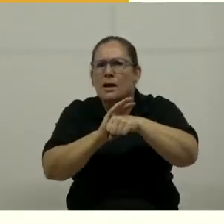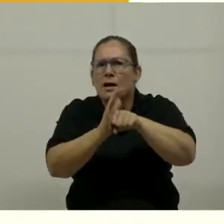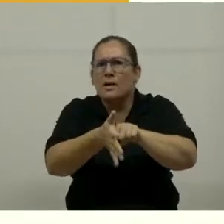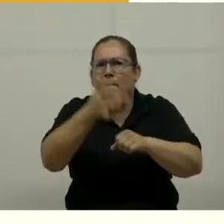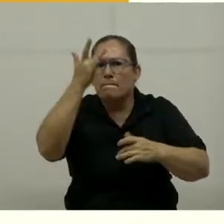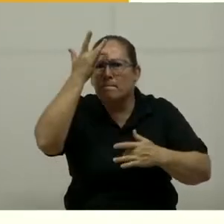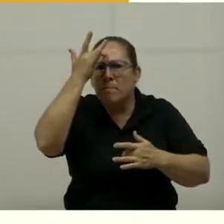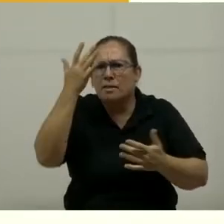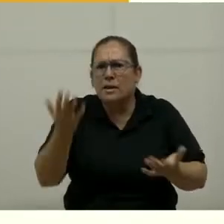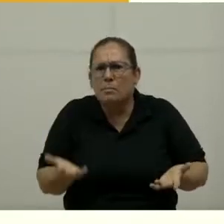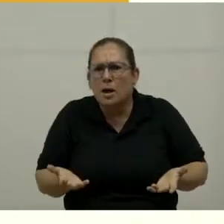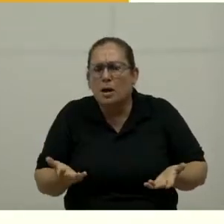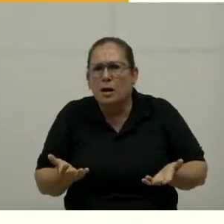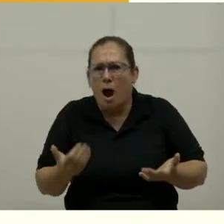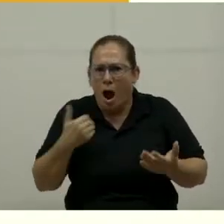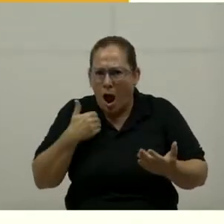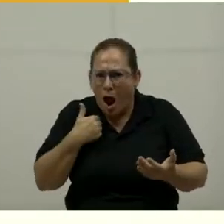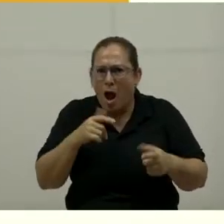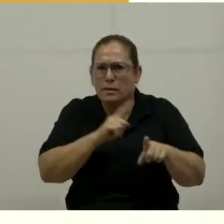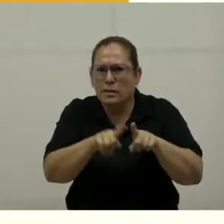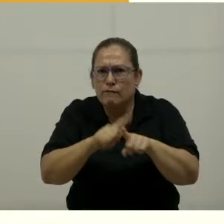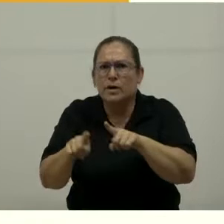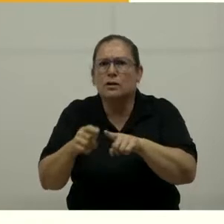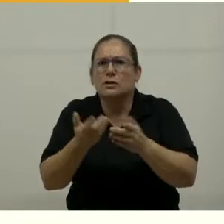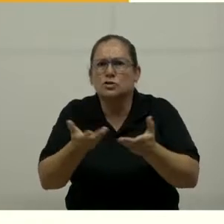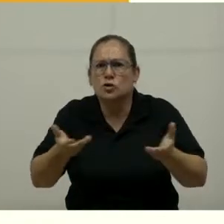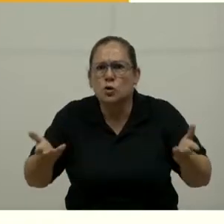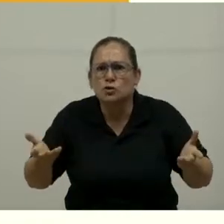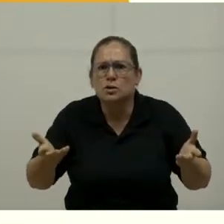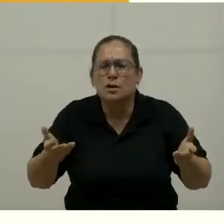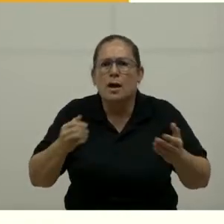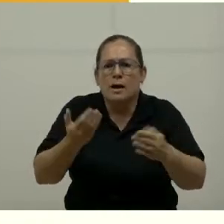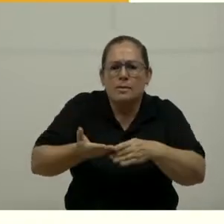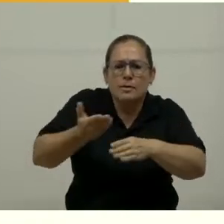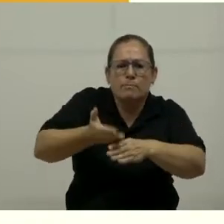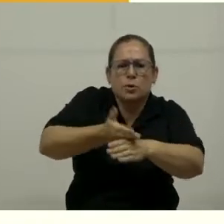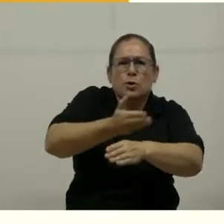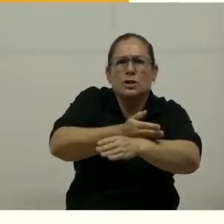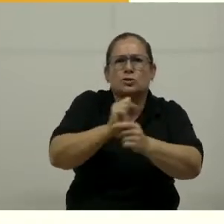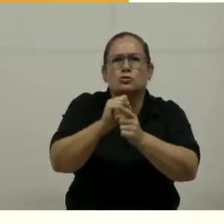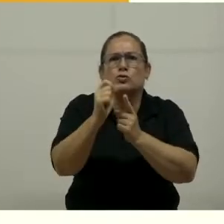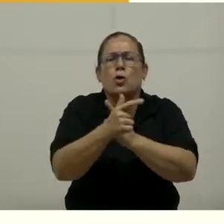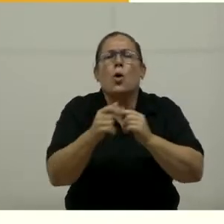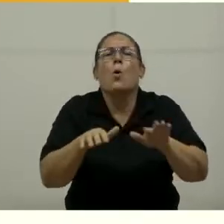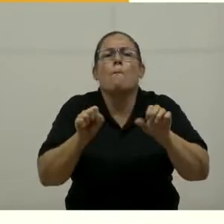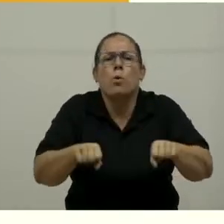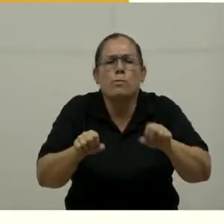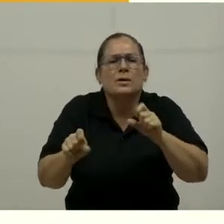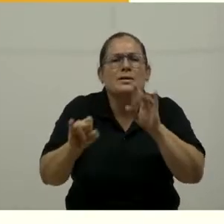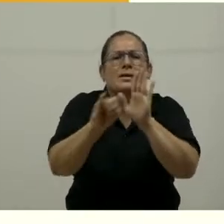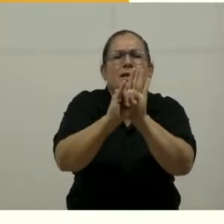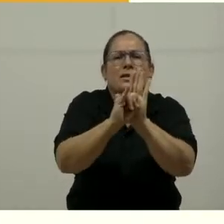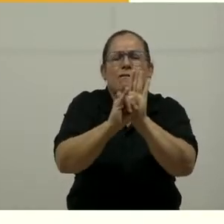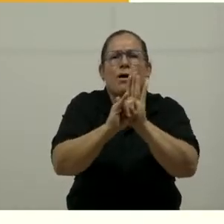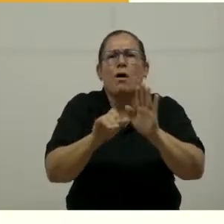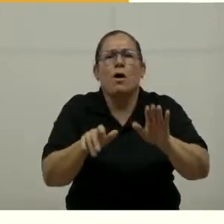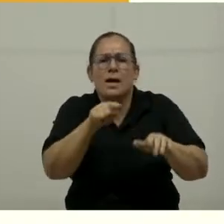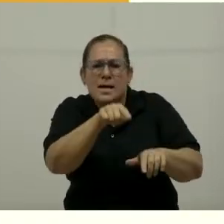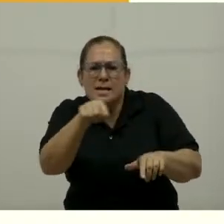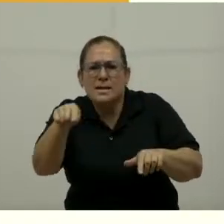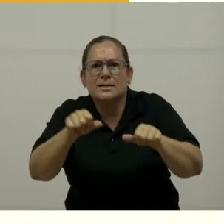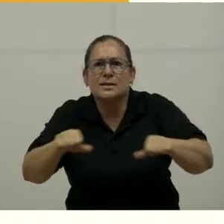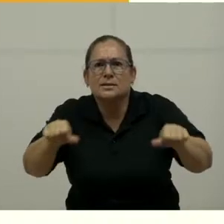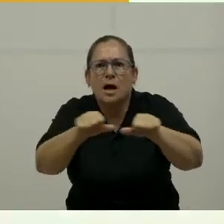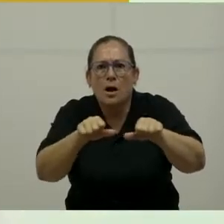tenemos herramientas sumamente importantes como lo es el Índice de Progreso Social que nos permite identificar esas áreas en las que podemos